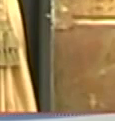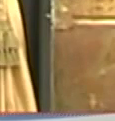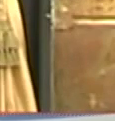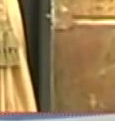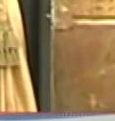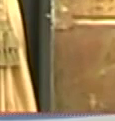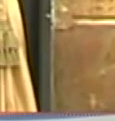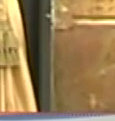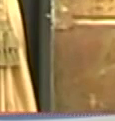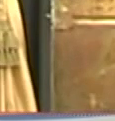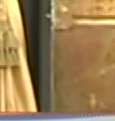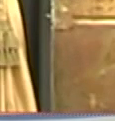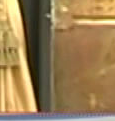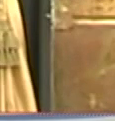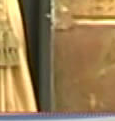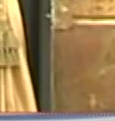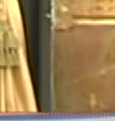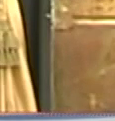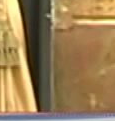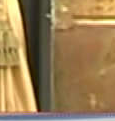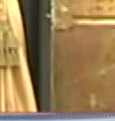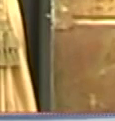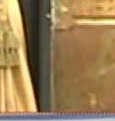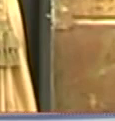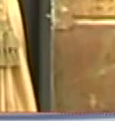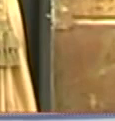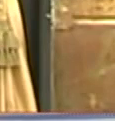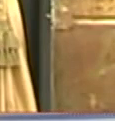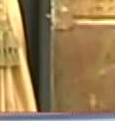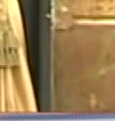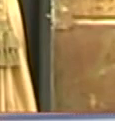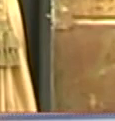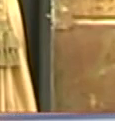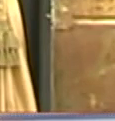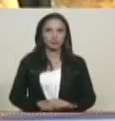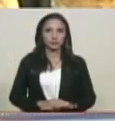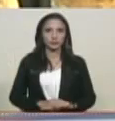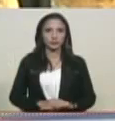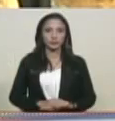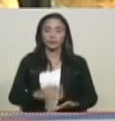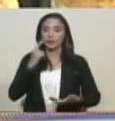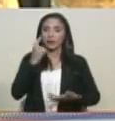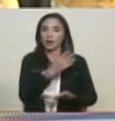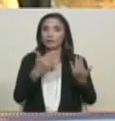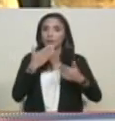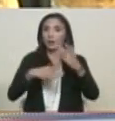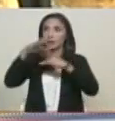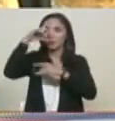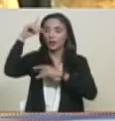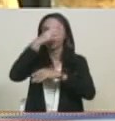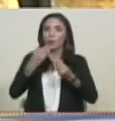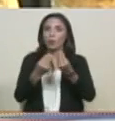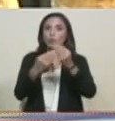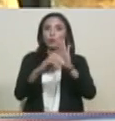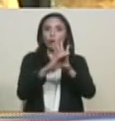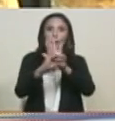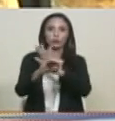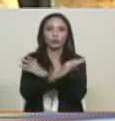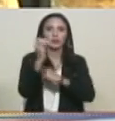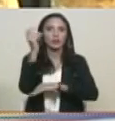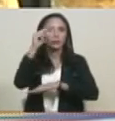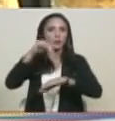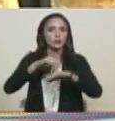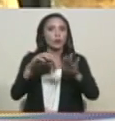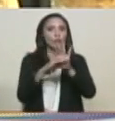soberana Asamblea Nacional Constituyente. Gracias a Dios tenemos una Asamblea Nacional Constituyente que acompaña y apoye con toda su